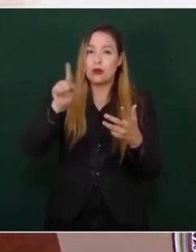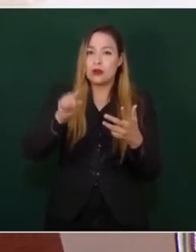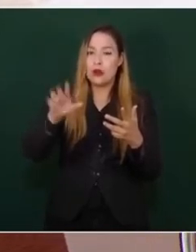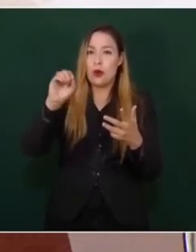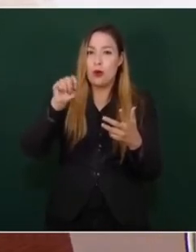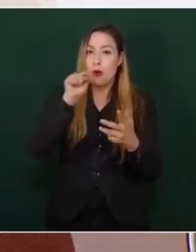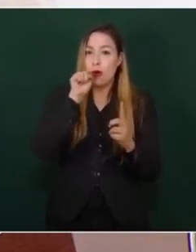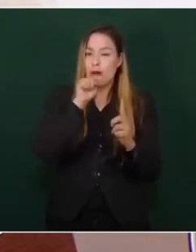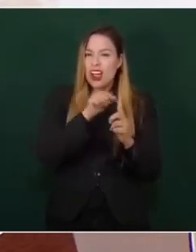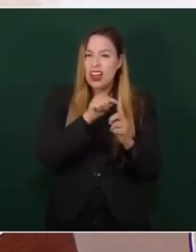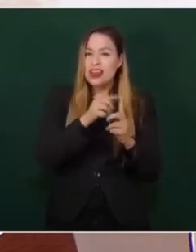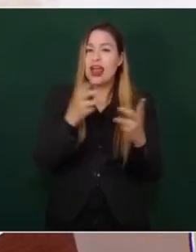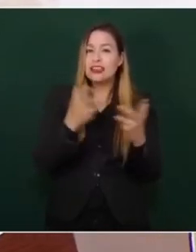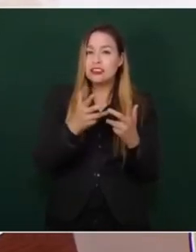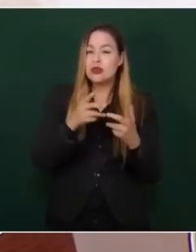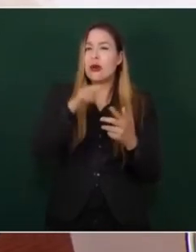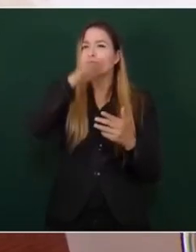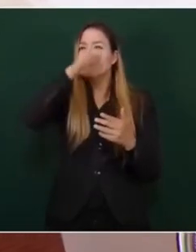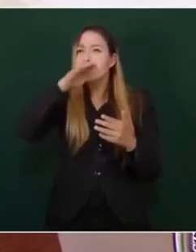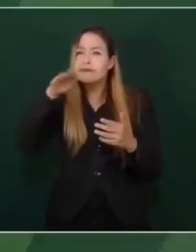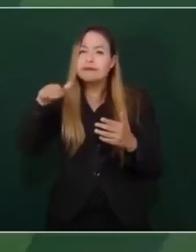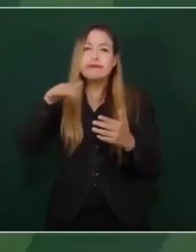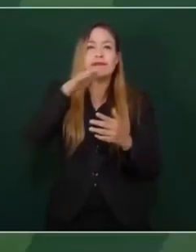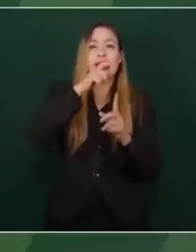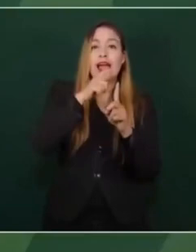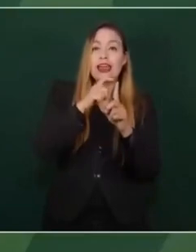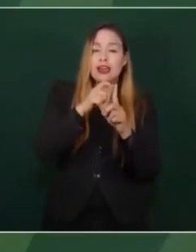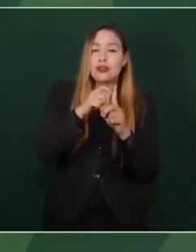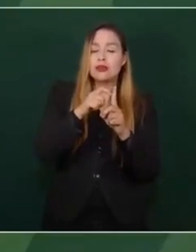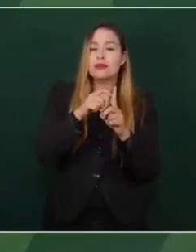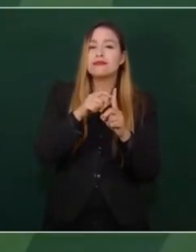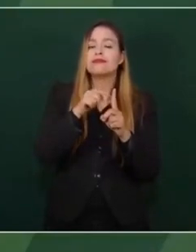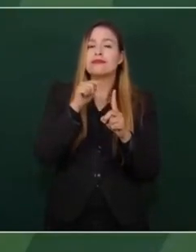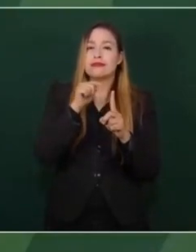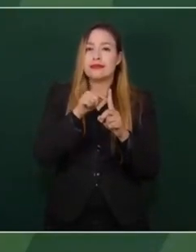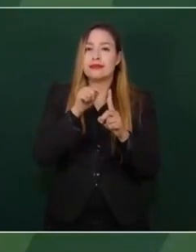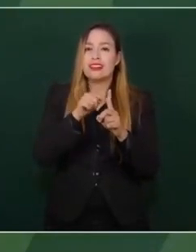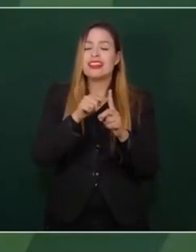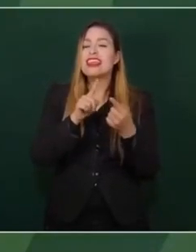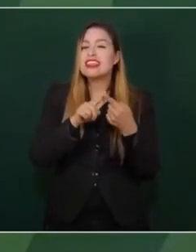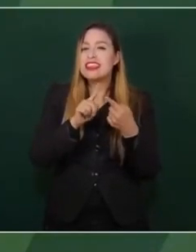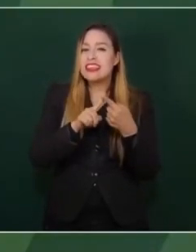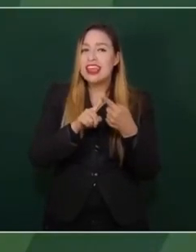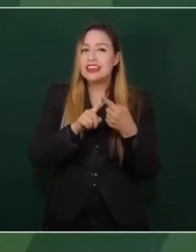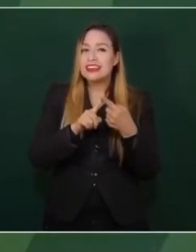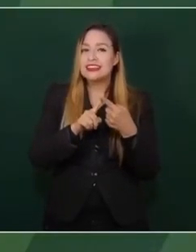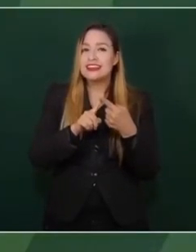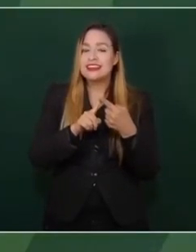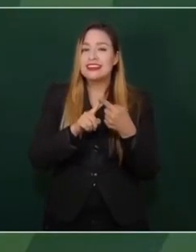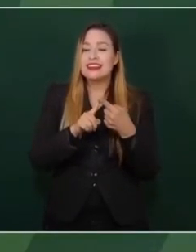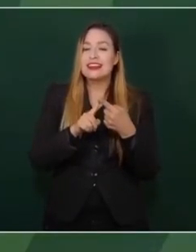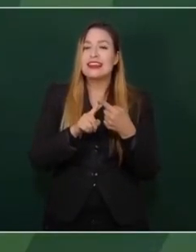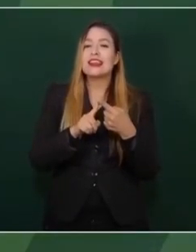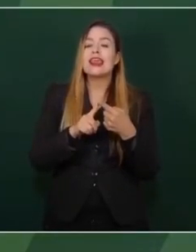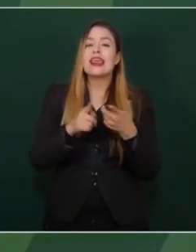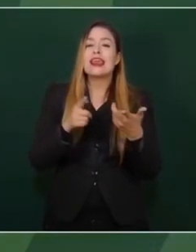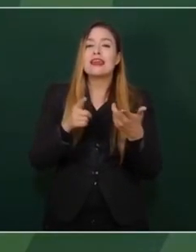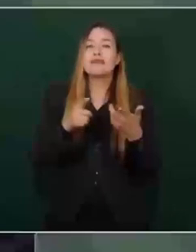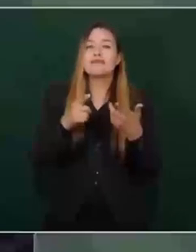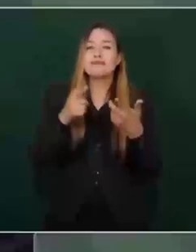Porque todos, y más en la vida pública, cambiamos.